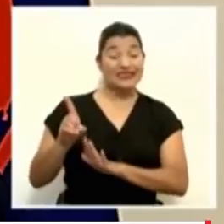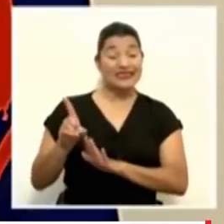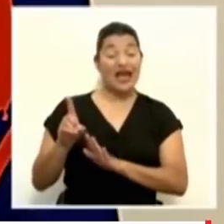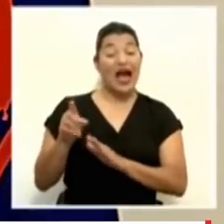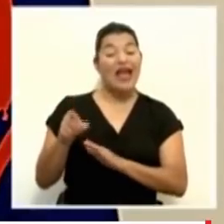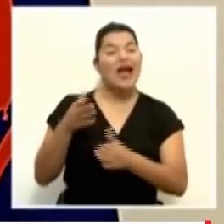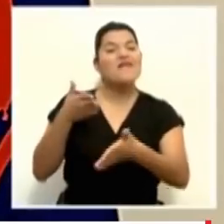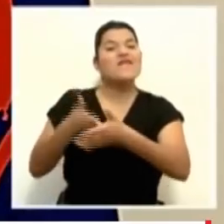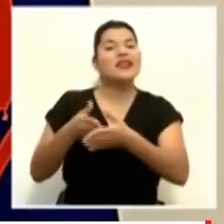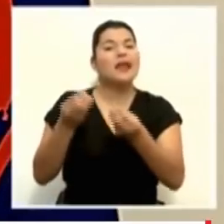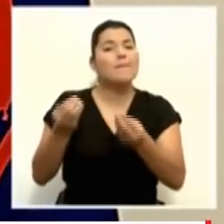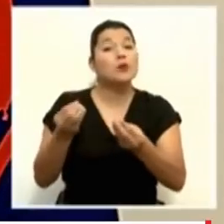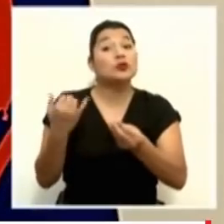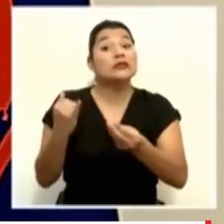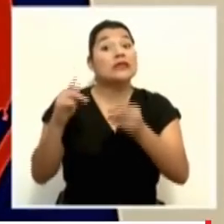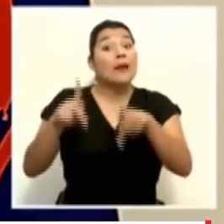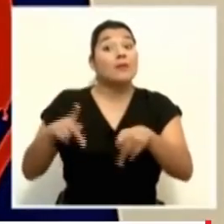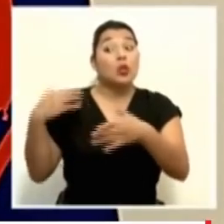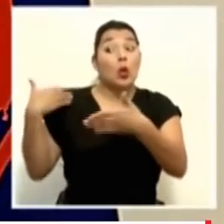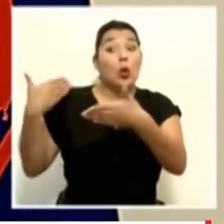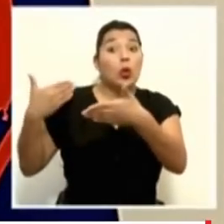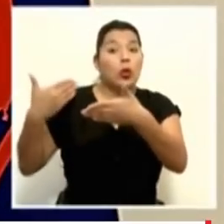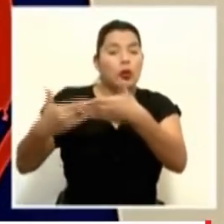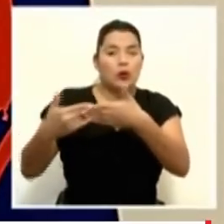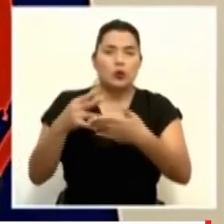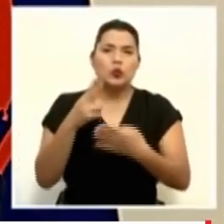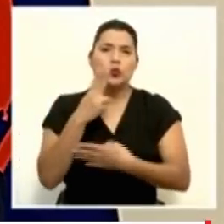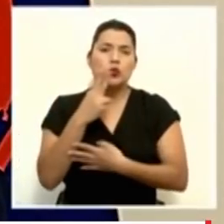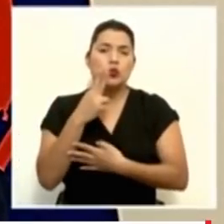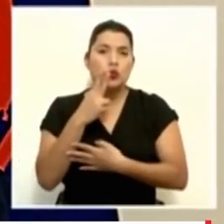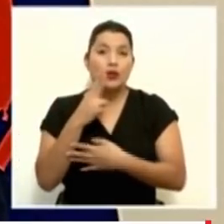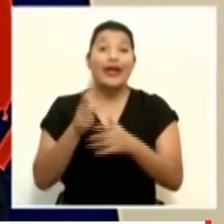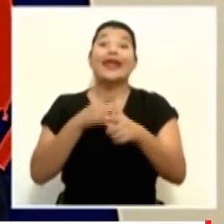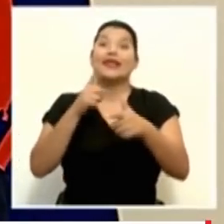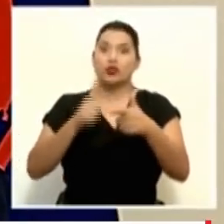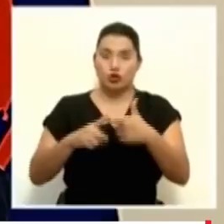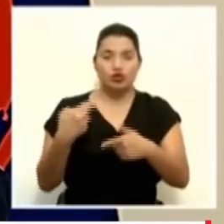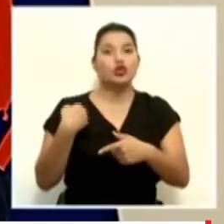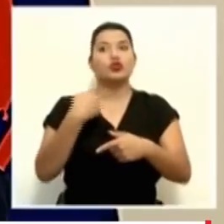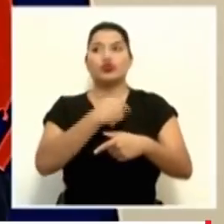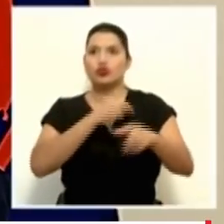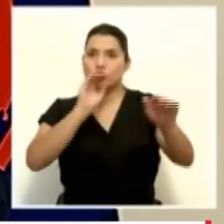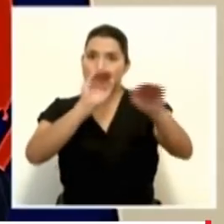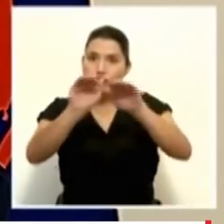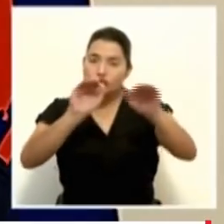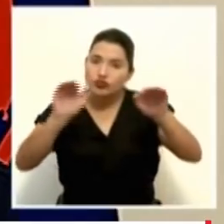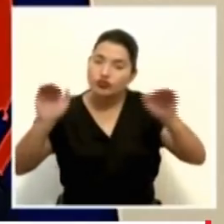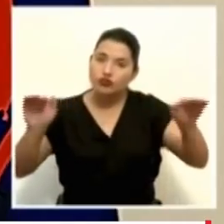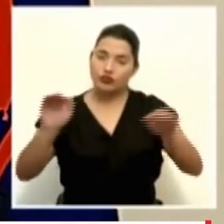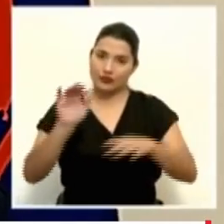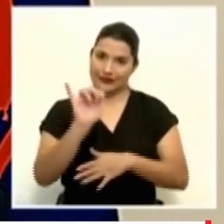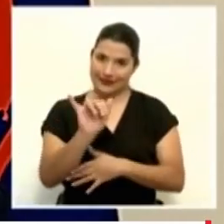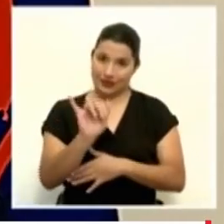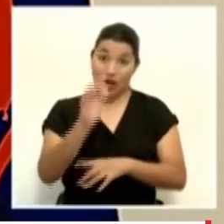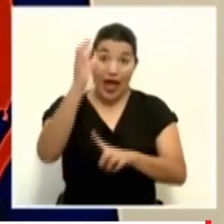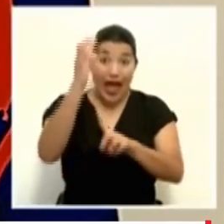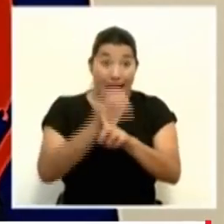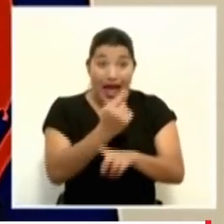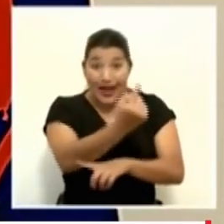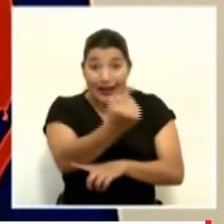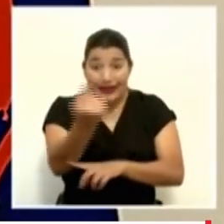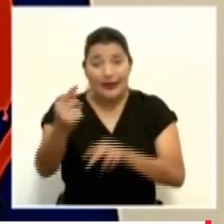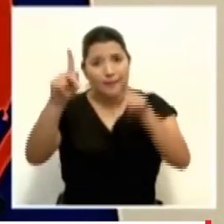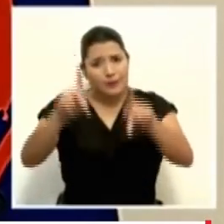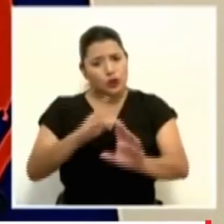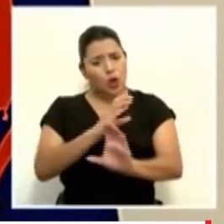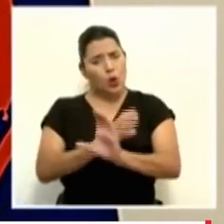esto que estamos haciendo ahora, que es comunicar esos factores de riesgo, es parte de eso, que cada persona se cuide,